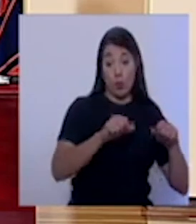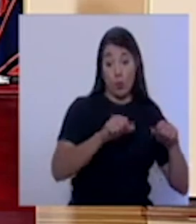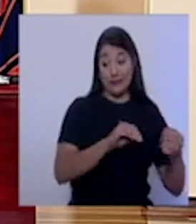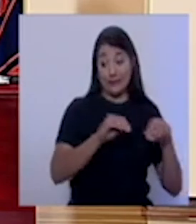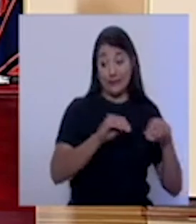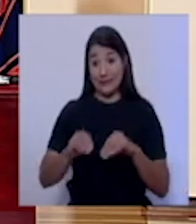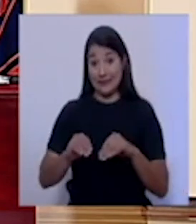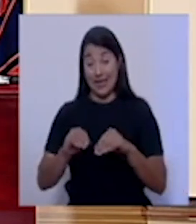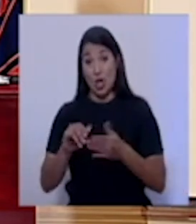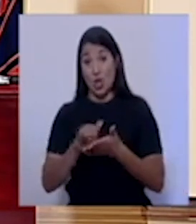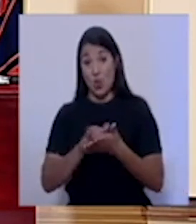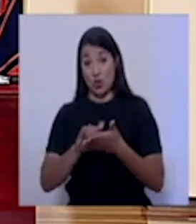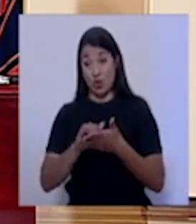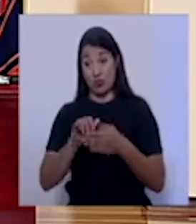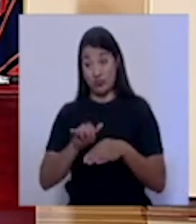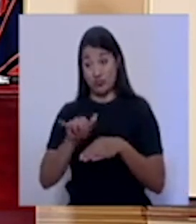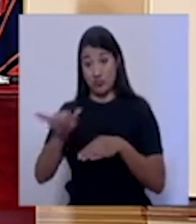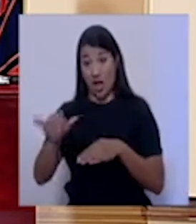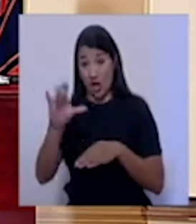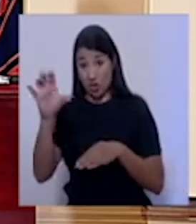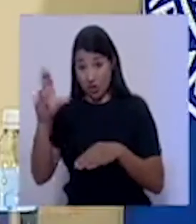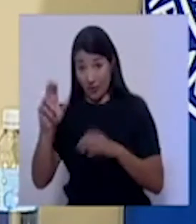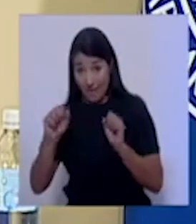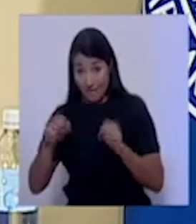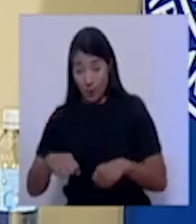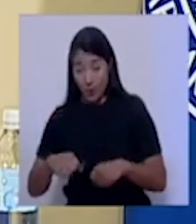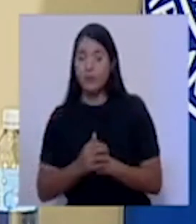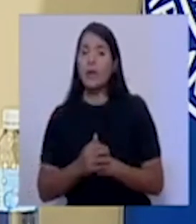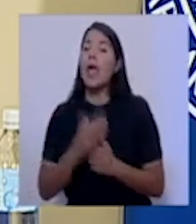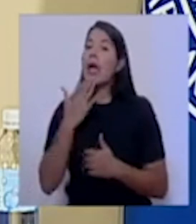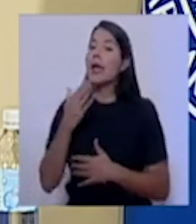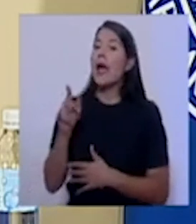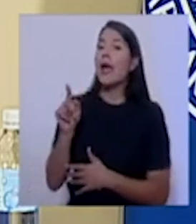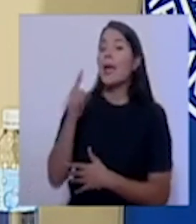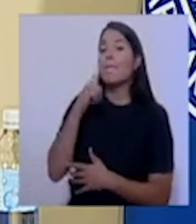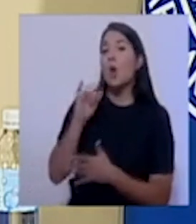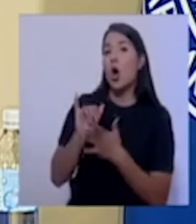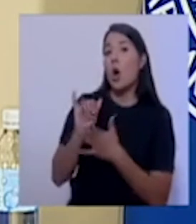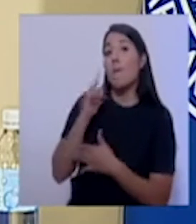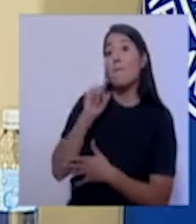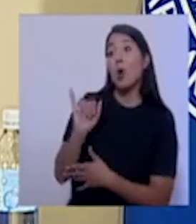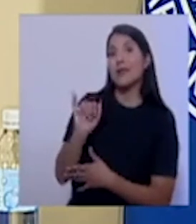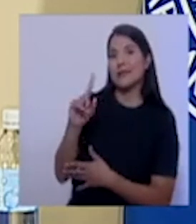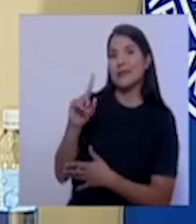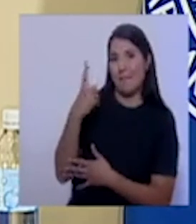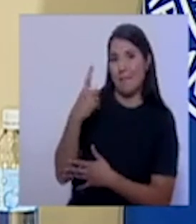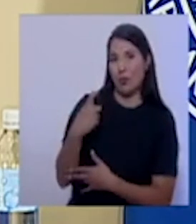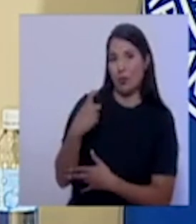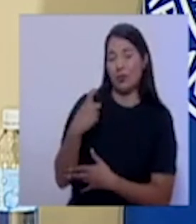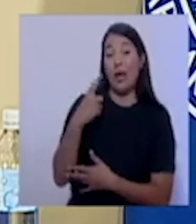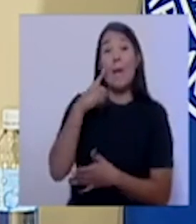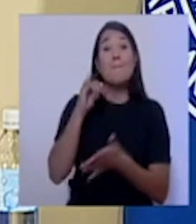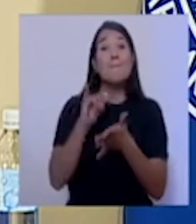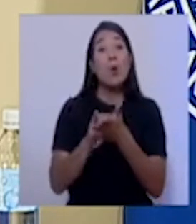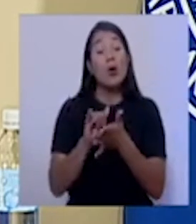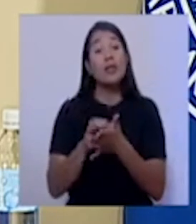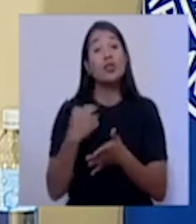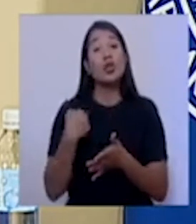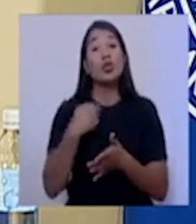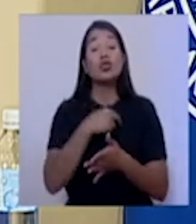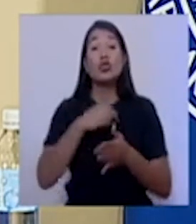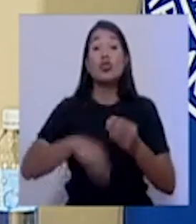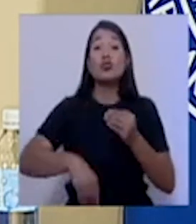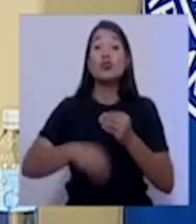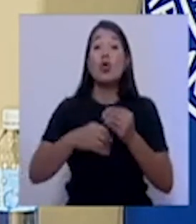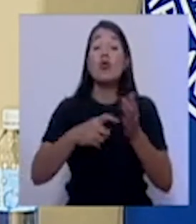Muchas gracias por esa pregunta. una pregunta sumamente práctica, sin duda. Por eso es que hemos incluido el requisito de